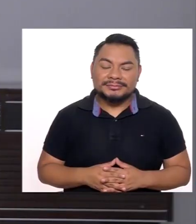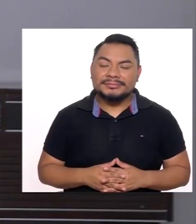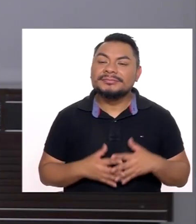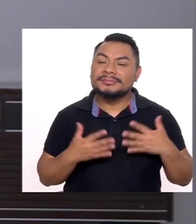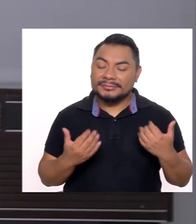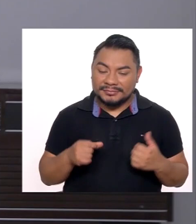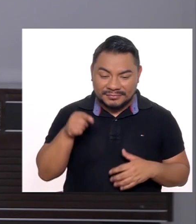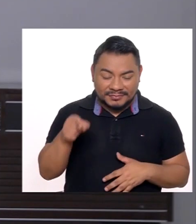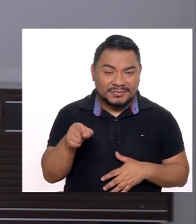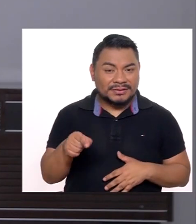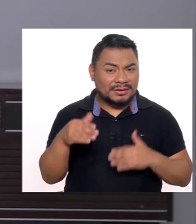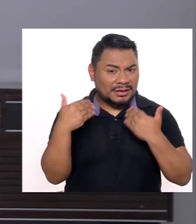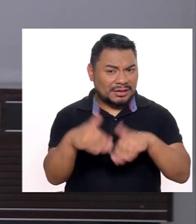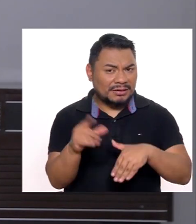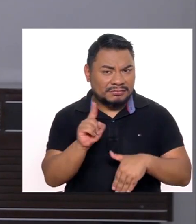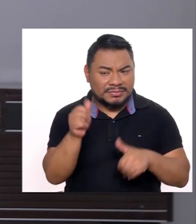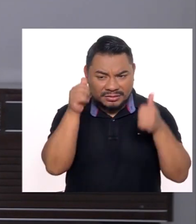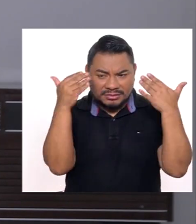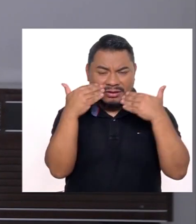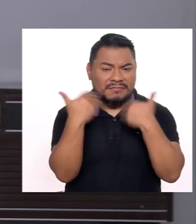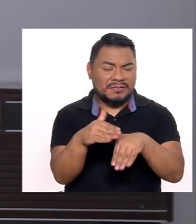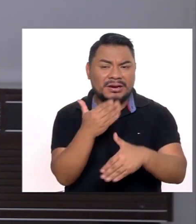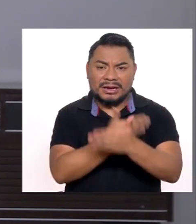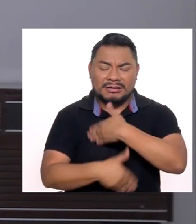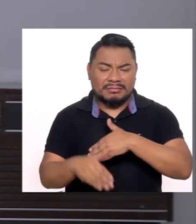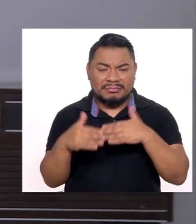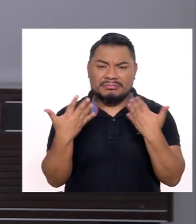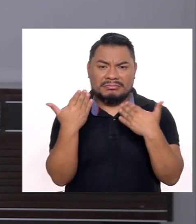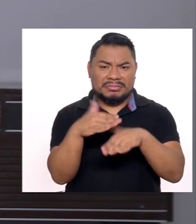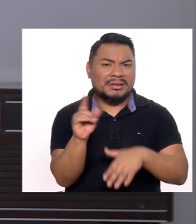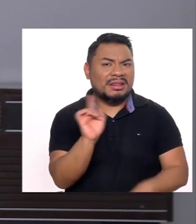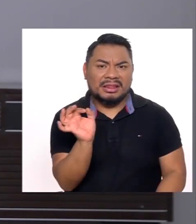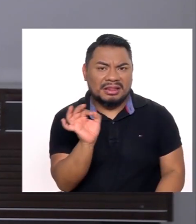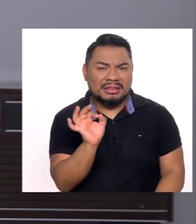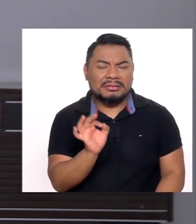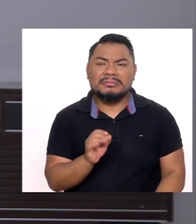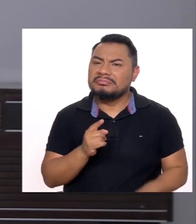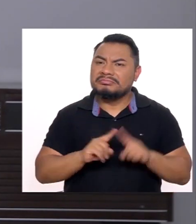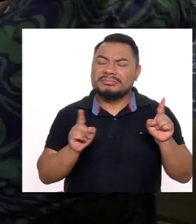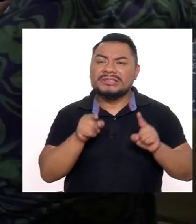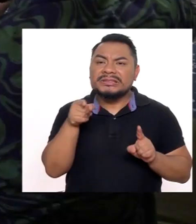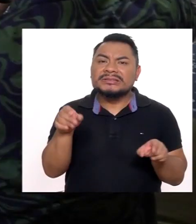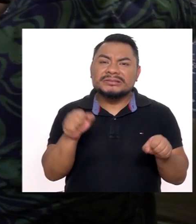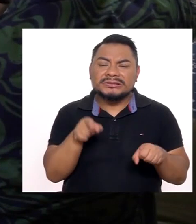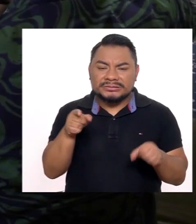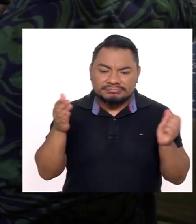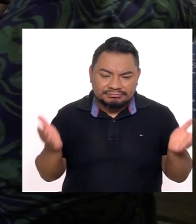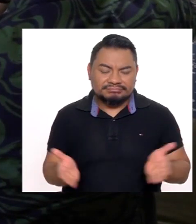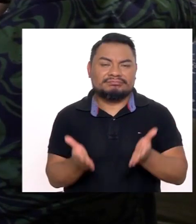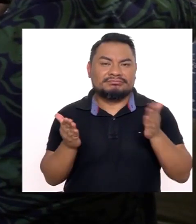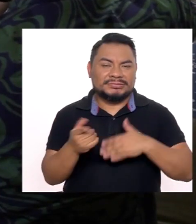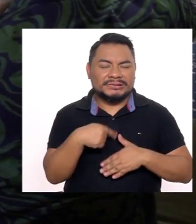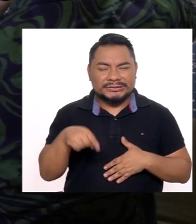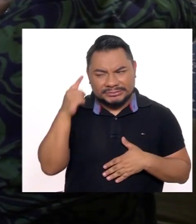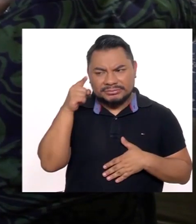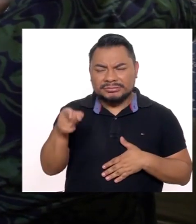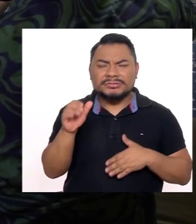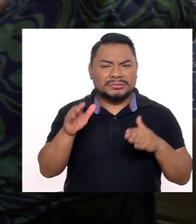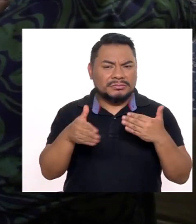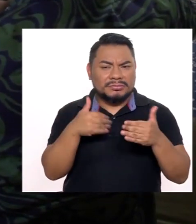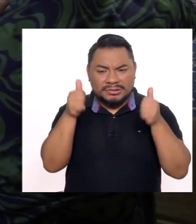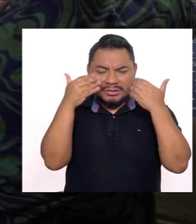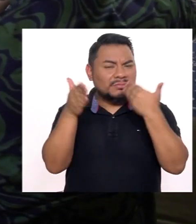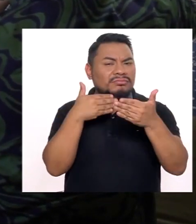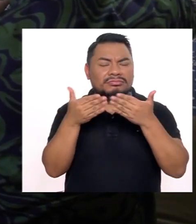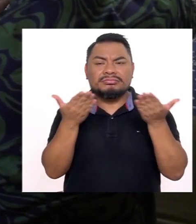El autismo no fue un límite No fue una discapacidad Al contrario Fue el motor Fue el impulso que nos dio Para